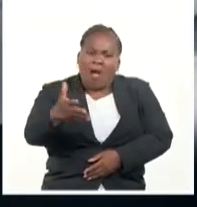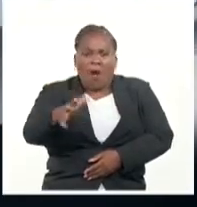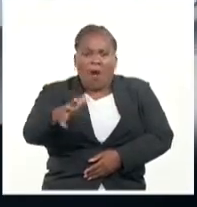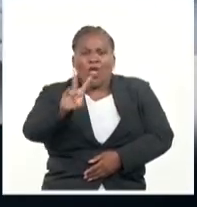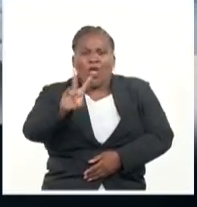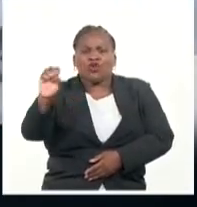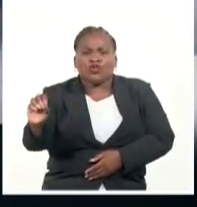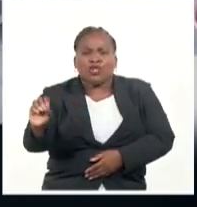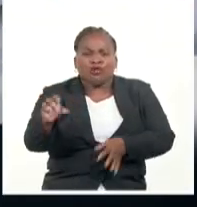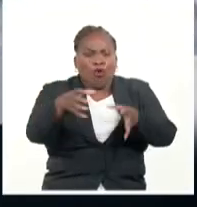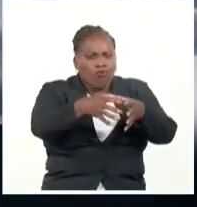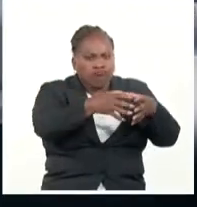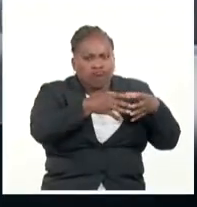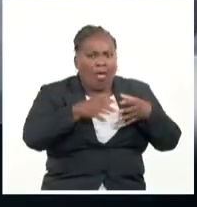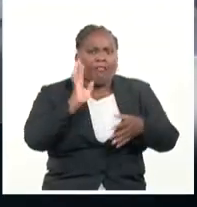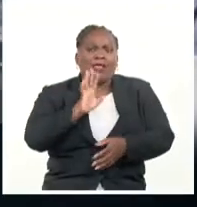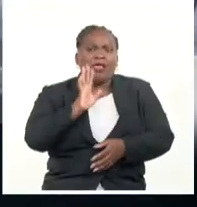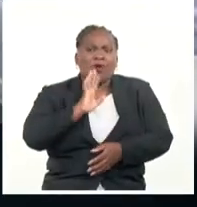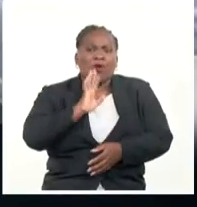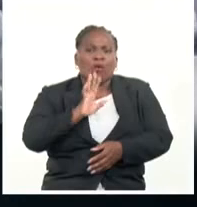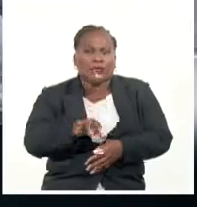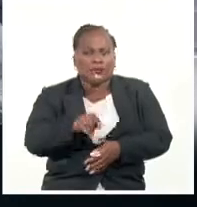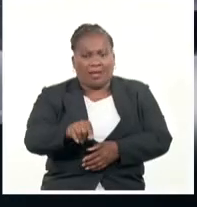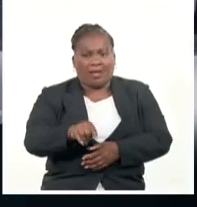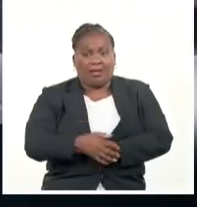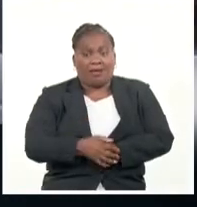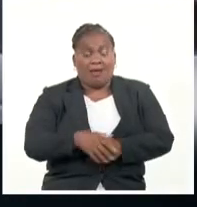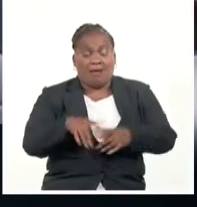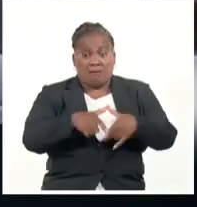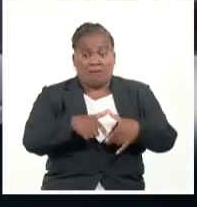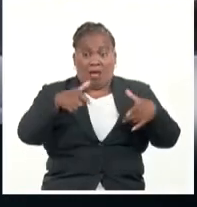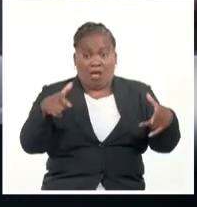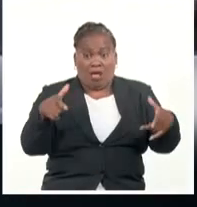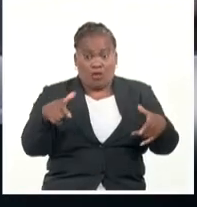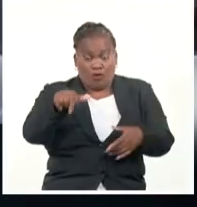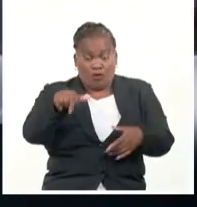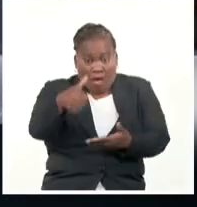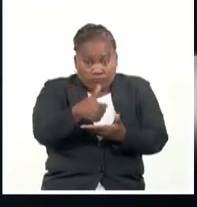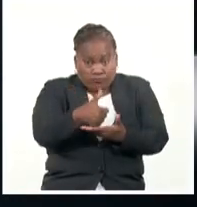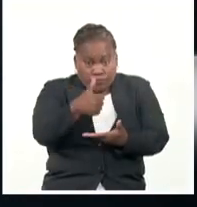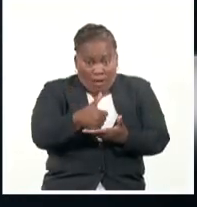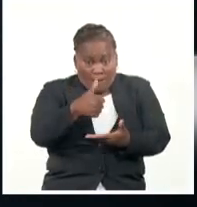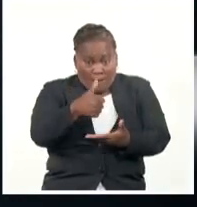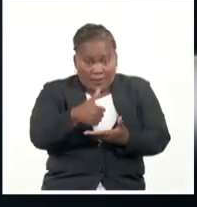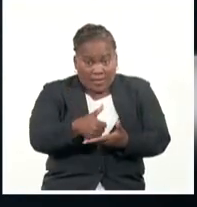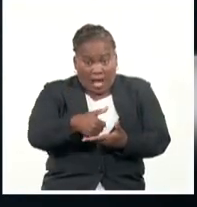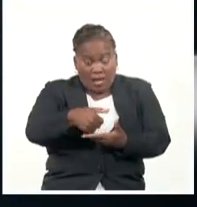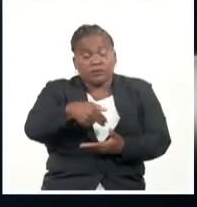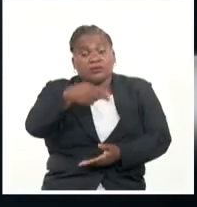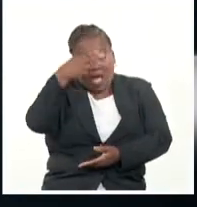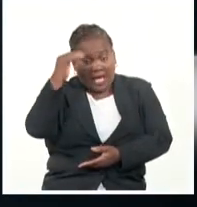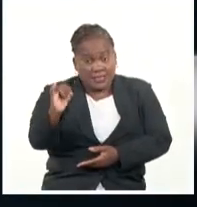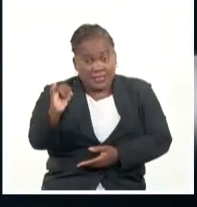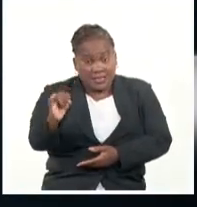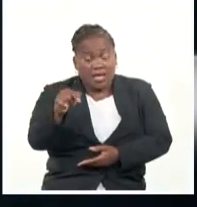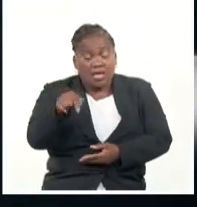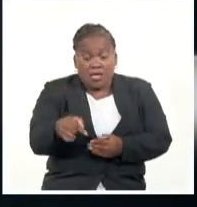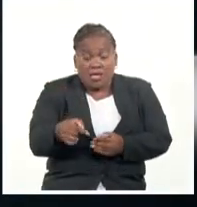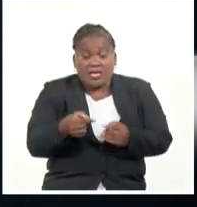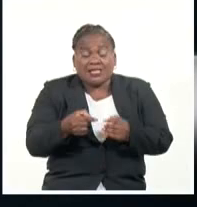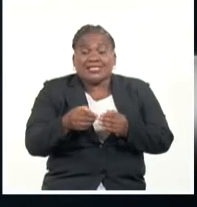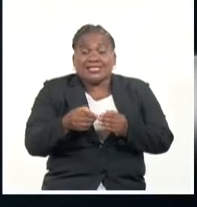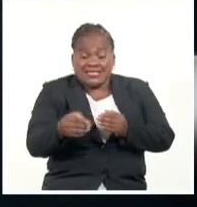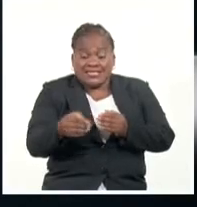bandas criminales en todo el país. La mayoría de estas se encuentran en la capital haitiana, Puerto Príncipe, y sus inmediaciones, donde